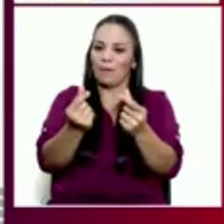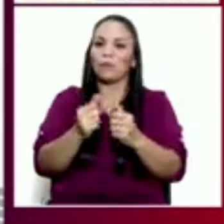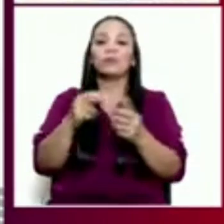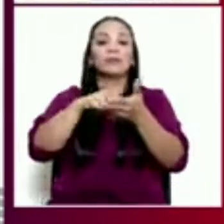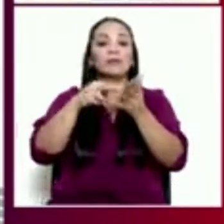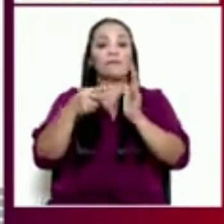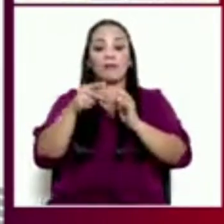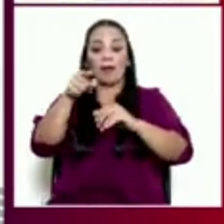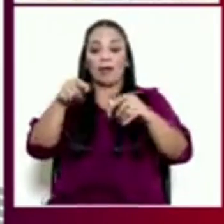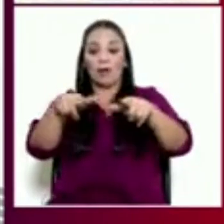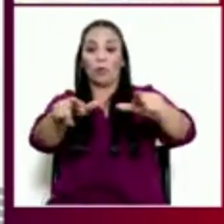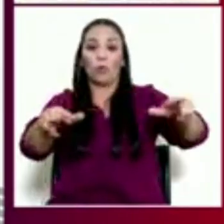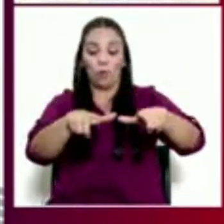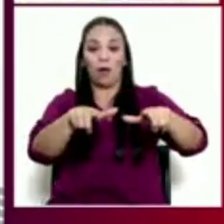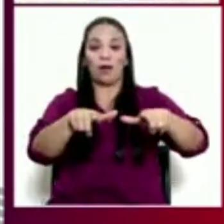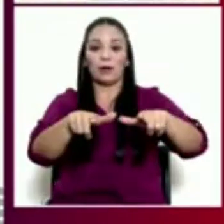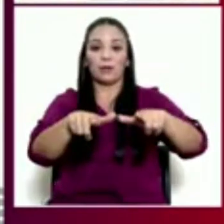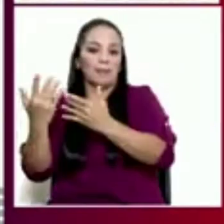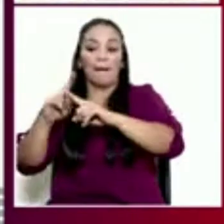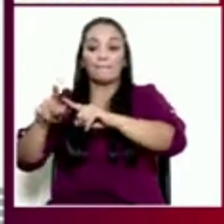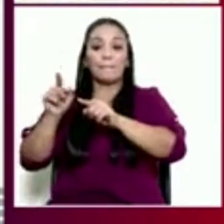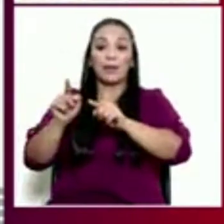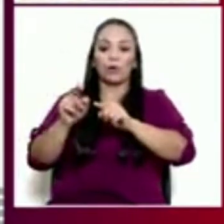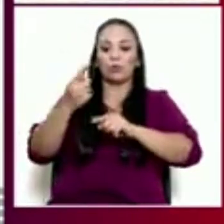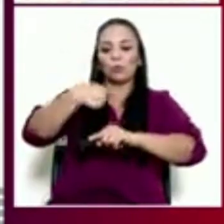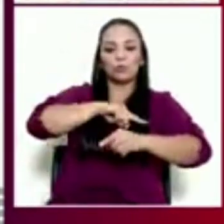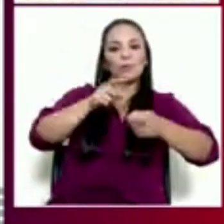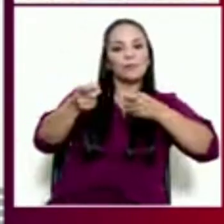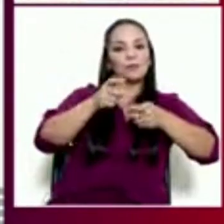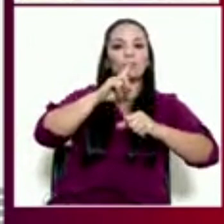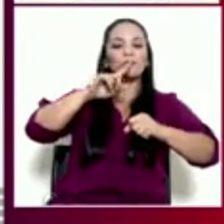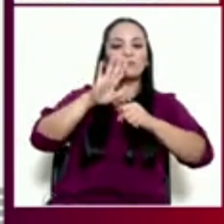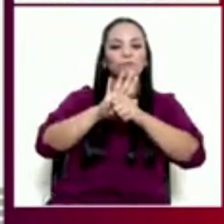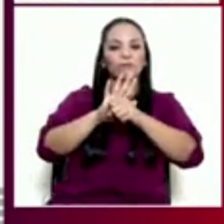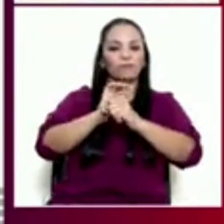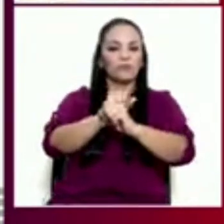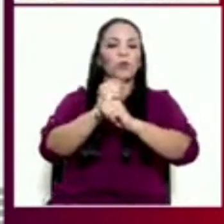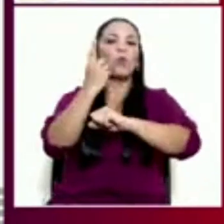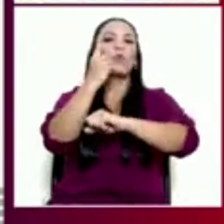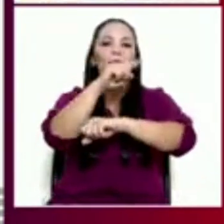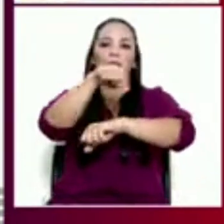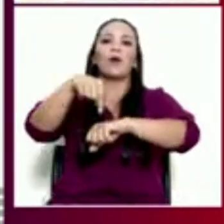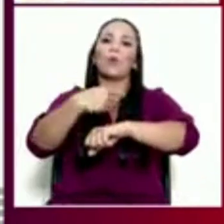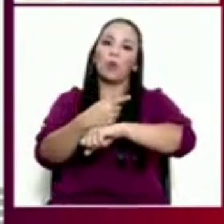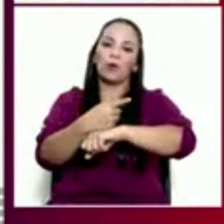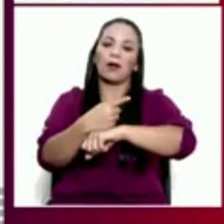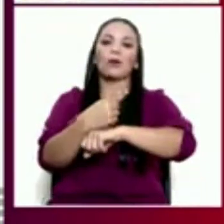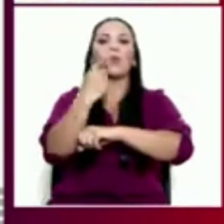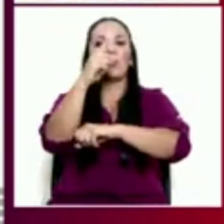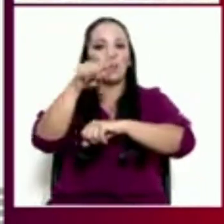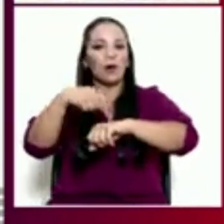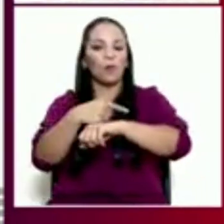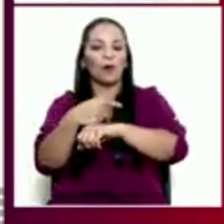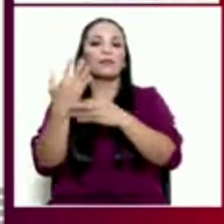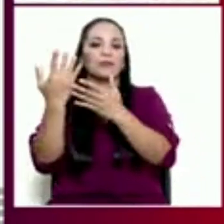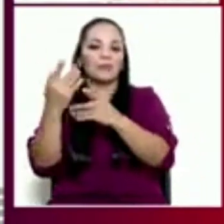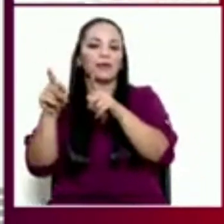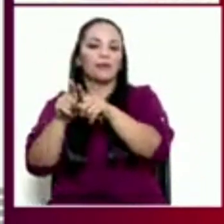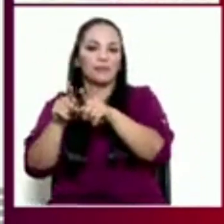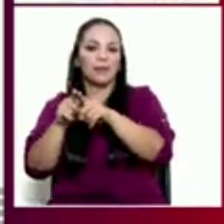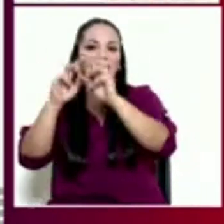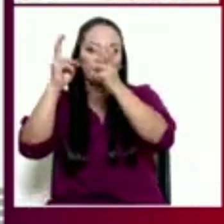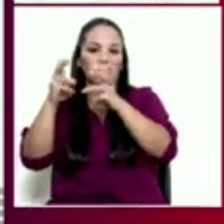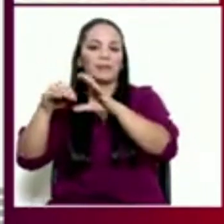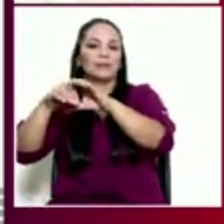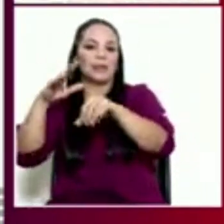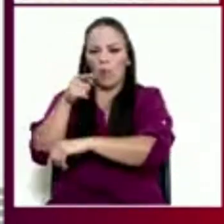en las aerolíneas ese chequeo. Garantizar una hora de espera también en el tema